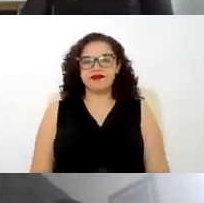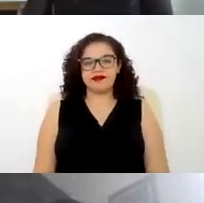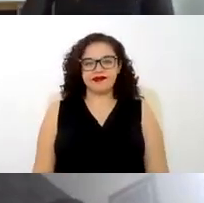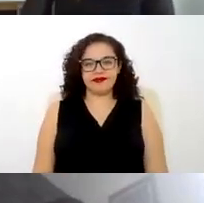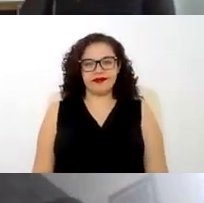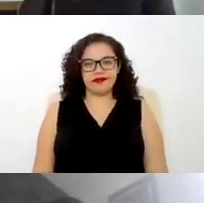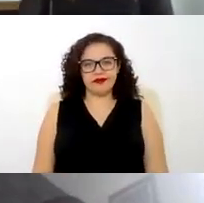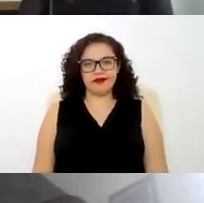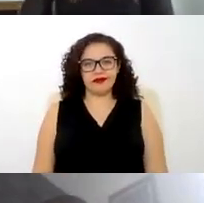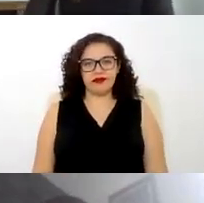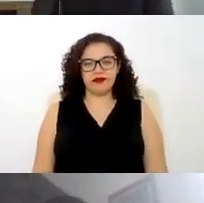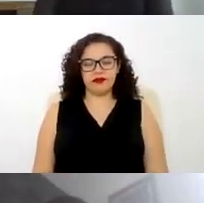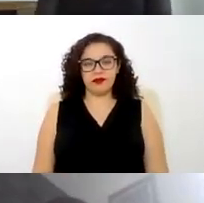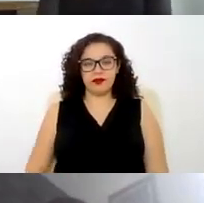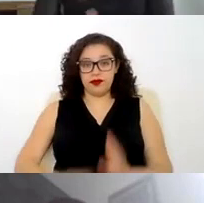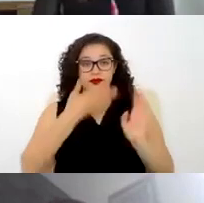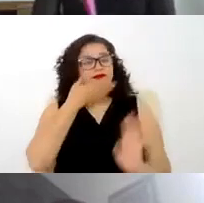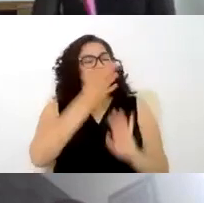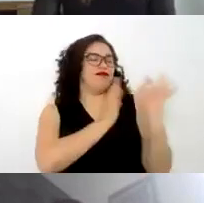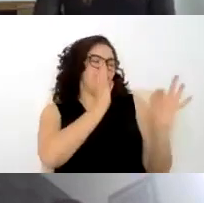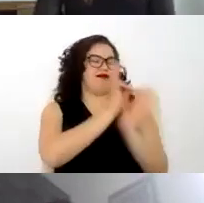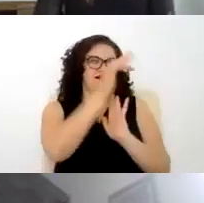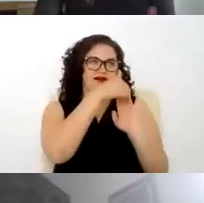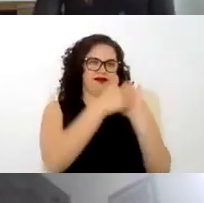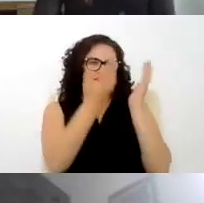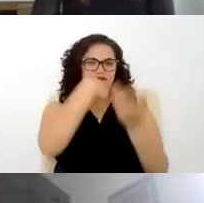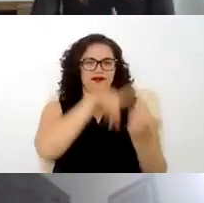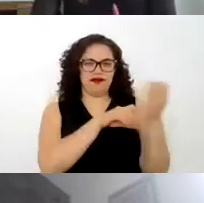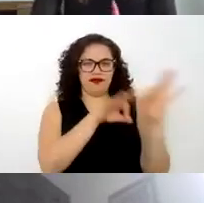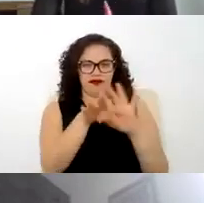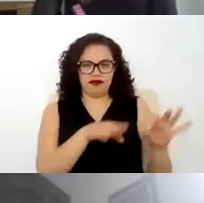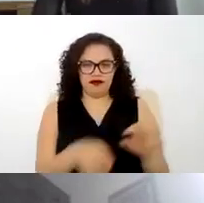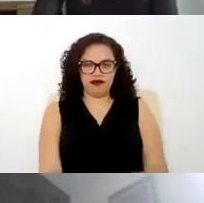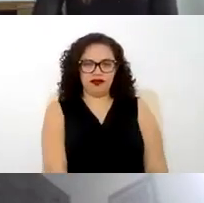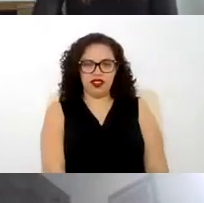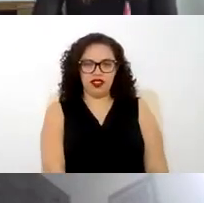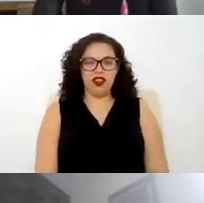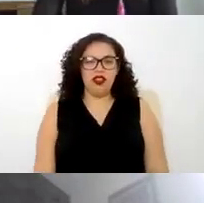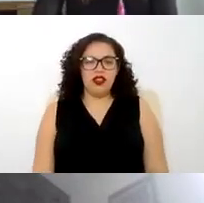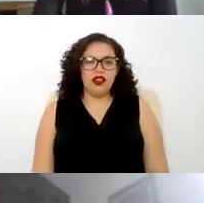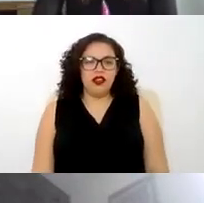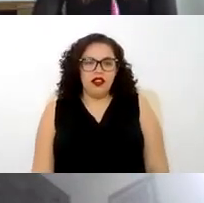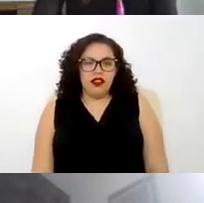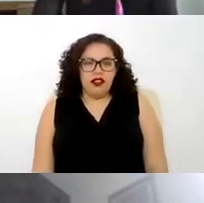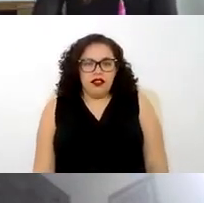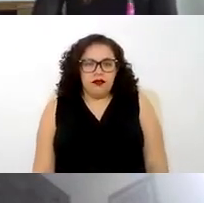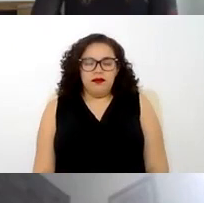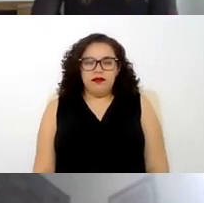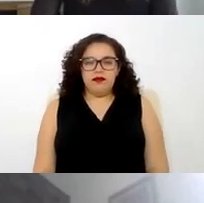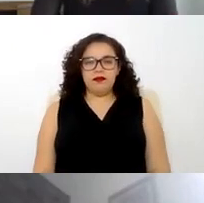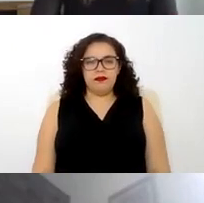perfecto ahora llegamos al reglamento interior de trabajo que como tal se define